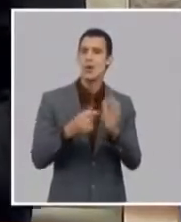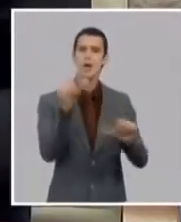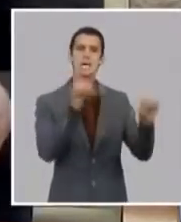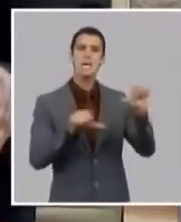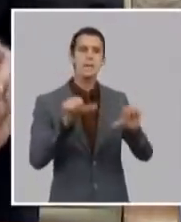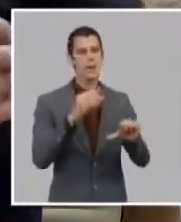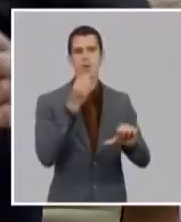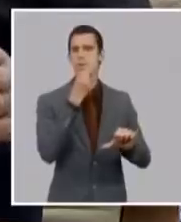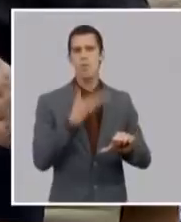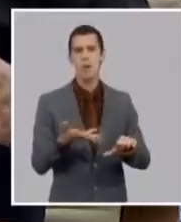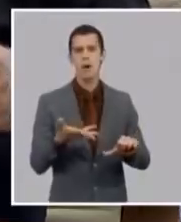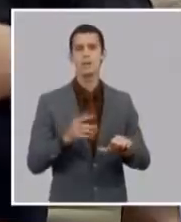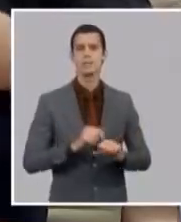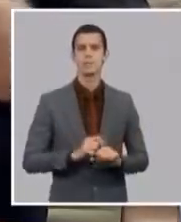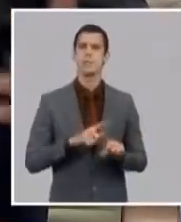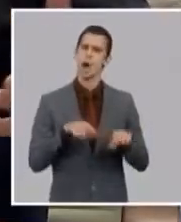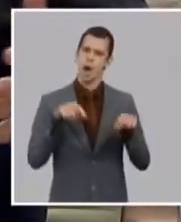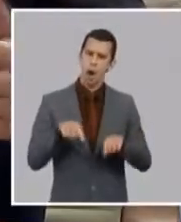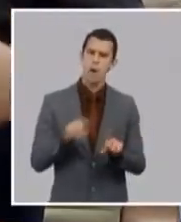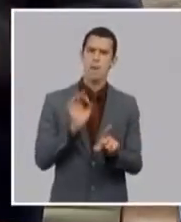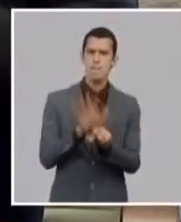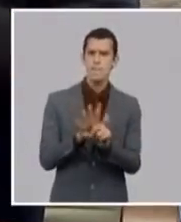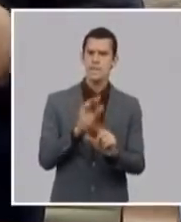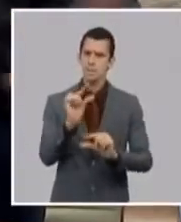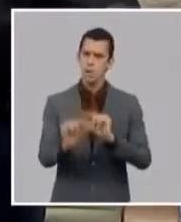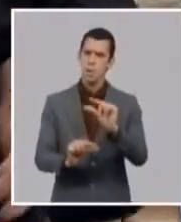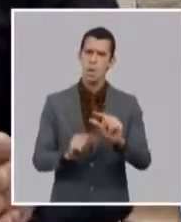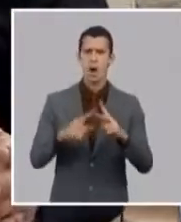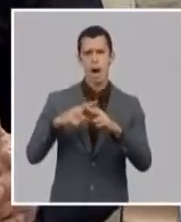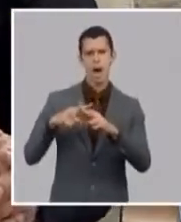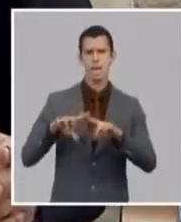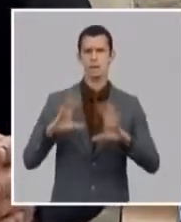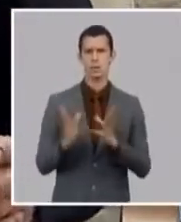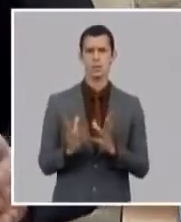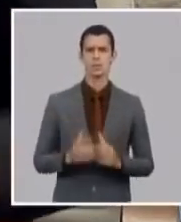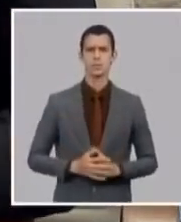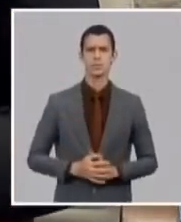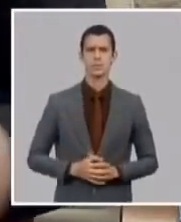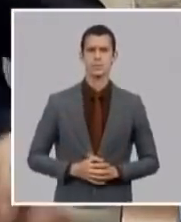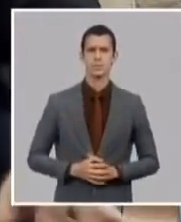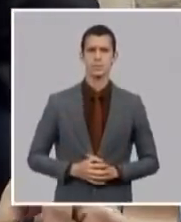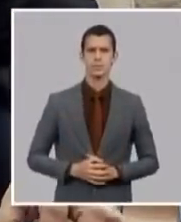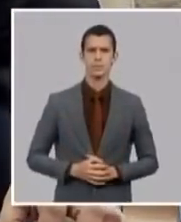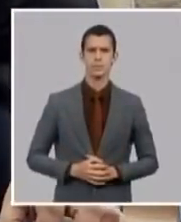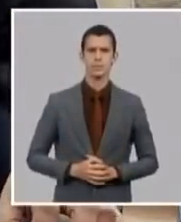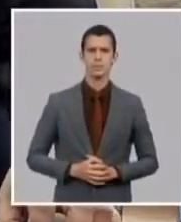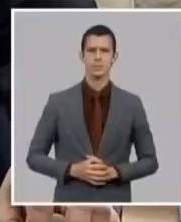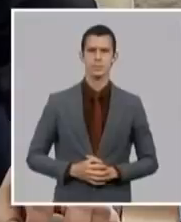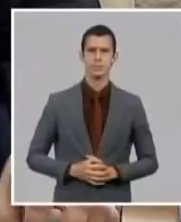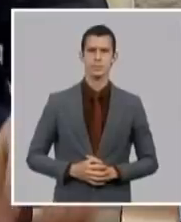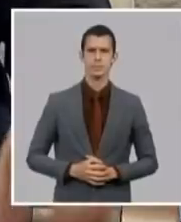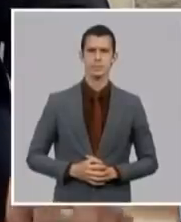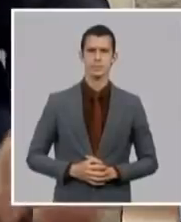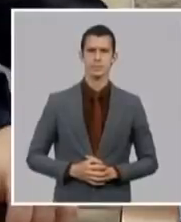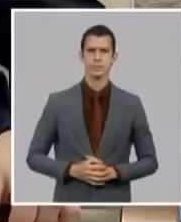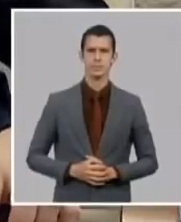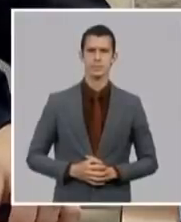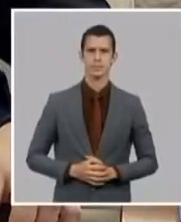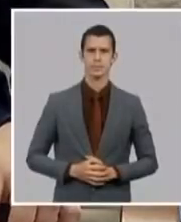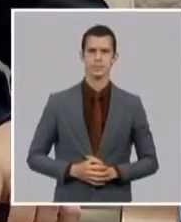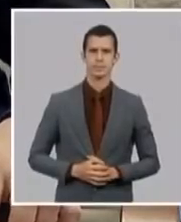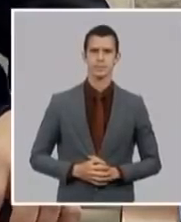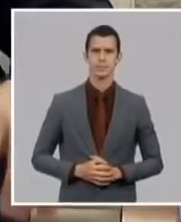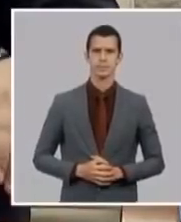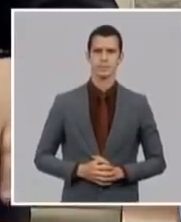¿qué es lo que se ha hecho? ya va a empezar esa producción y va a empezar un proceso de distribución primero se han